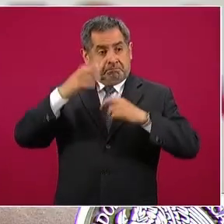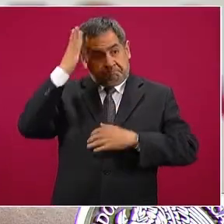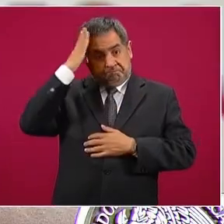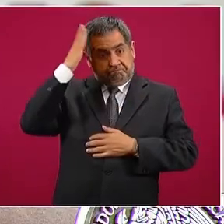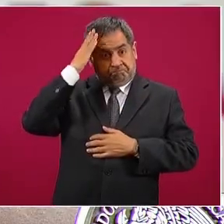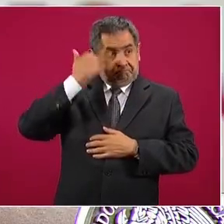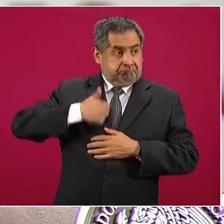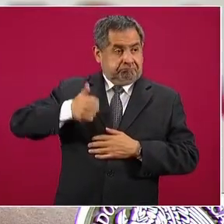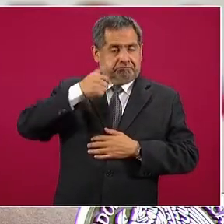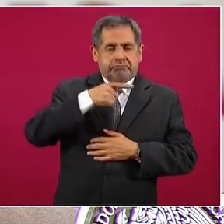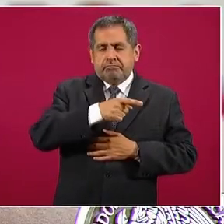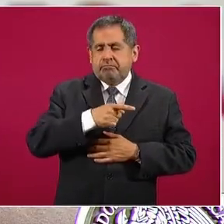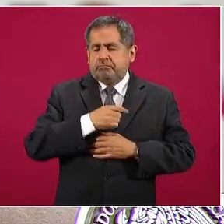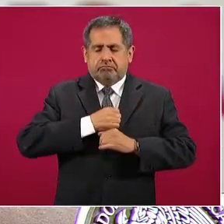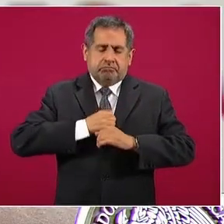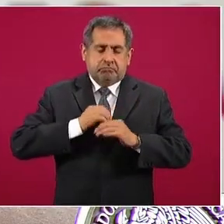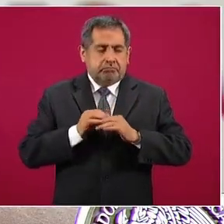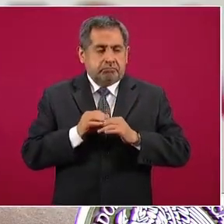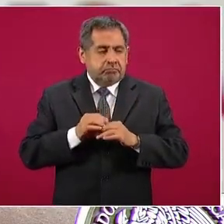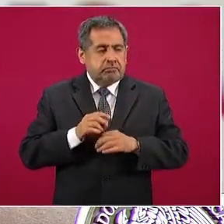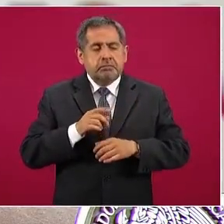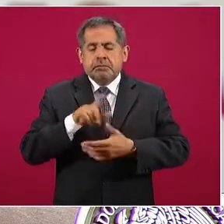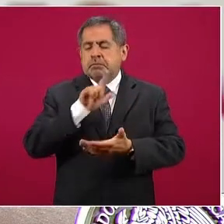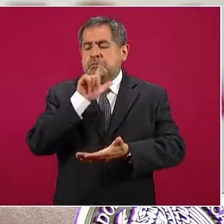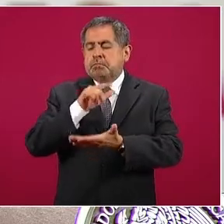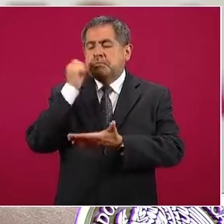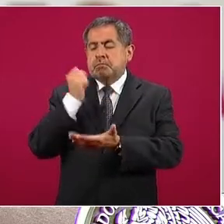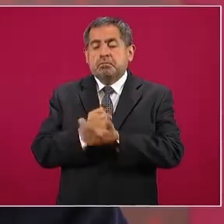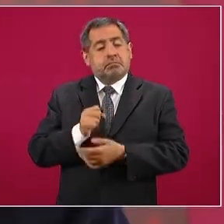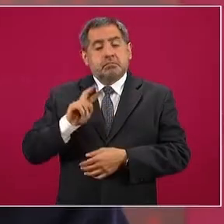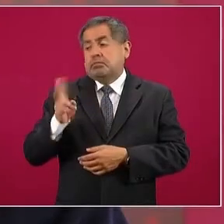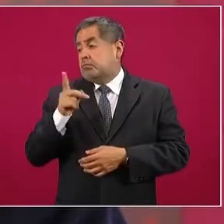lograban que les devolvieran todo.